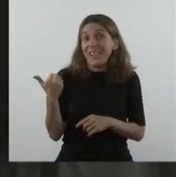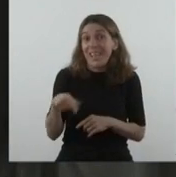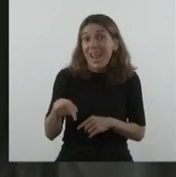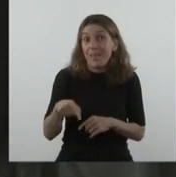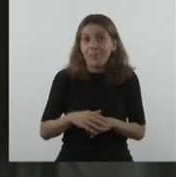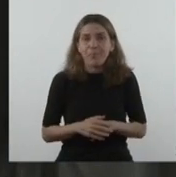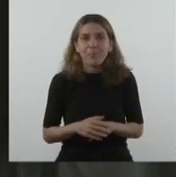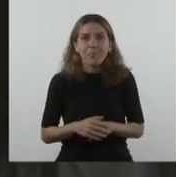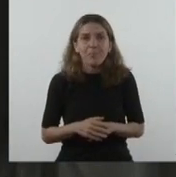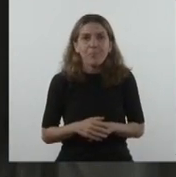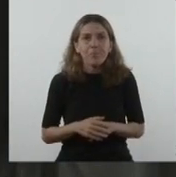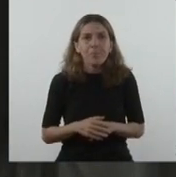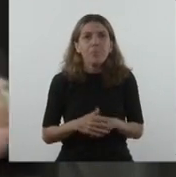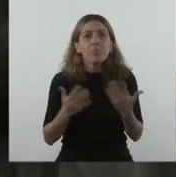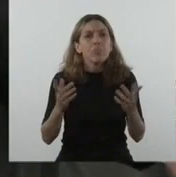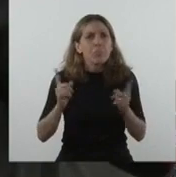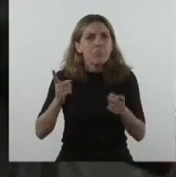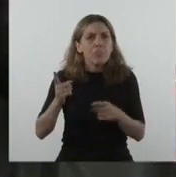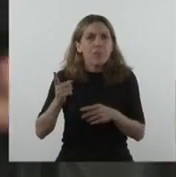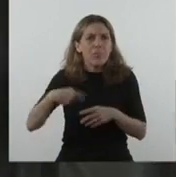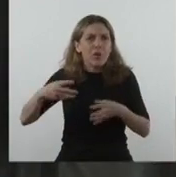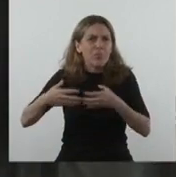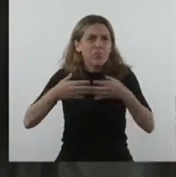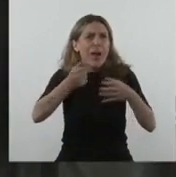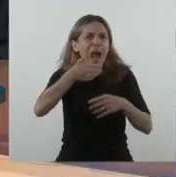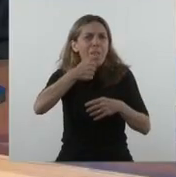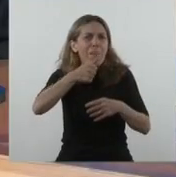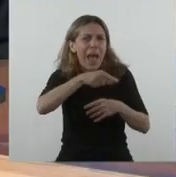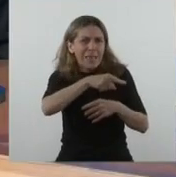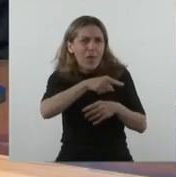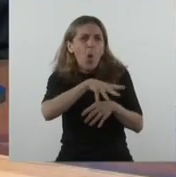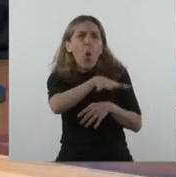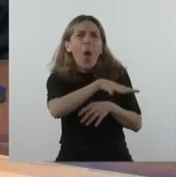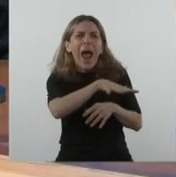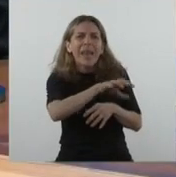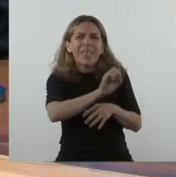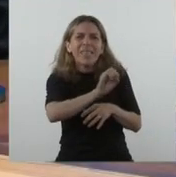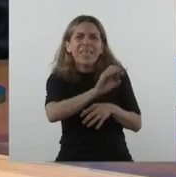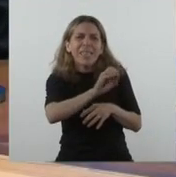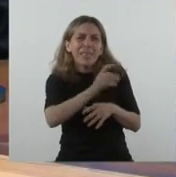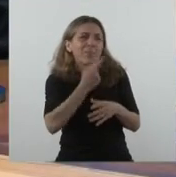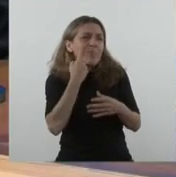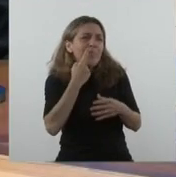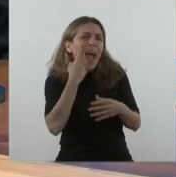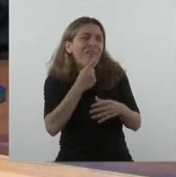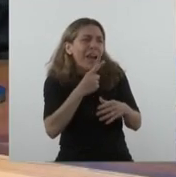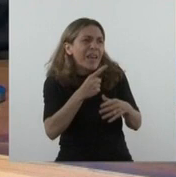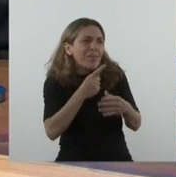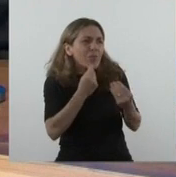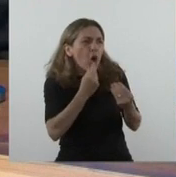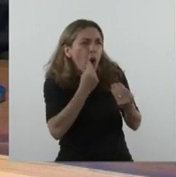Recién donde fuimos a mamá, donde fuimos a ver el comienzo de esas obras,